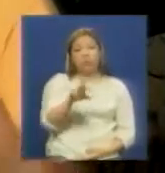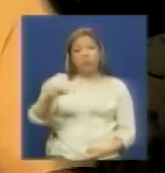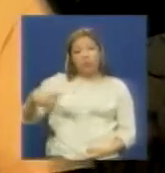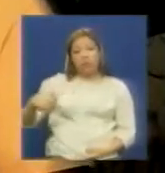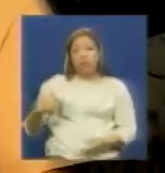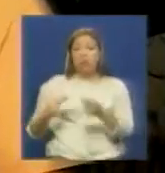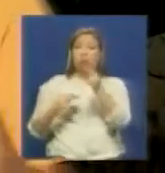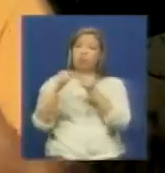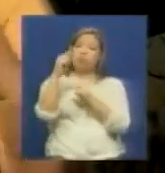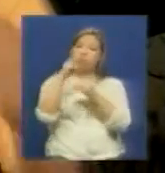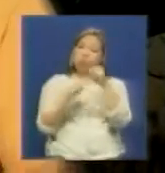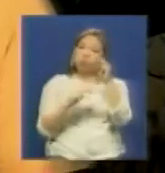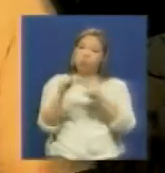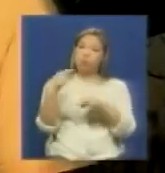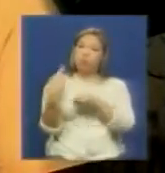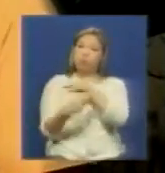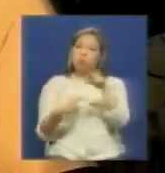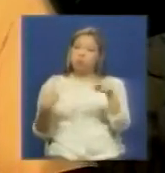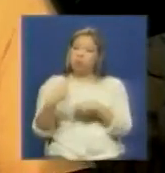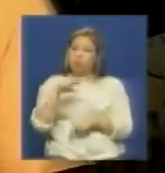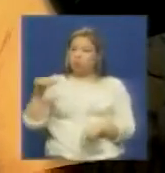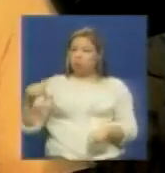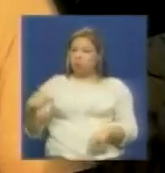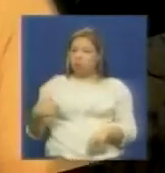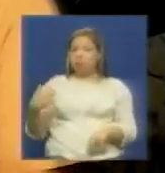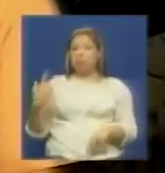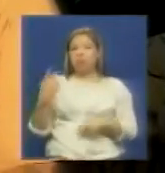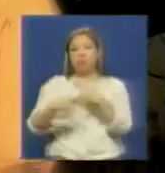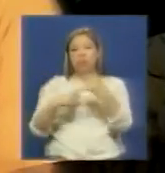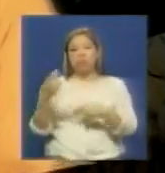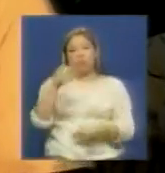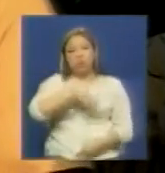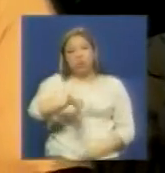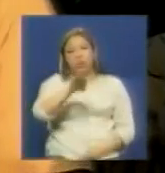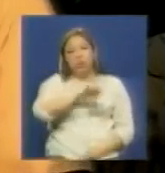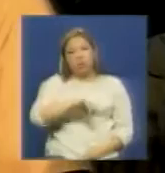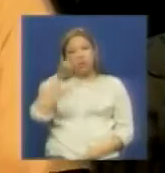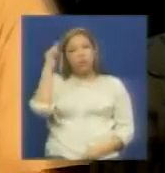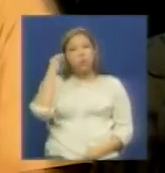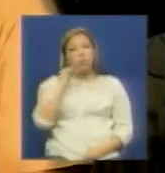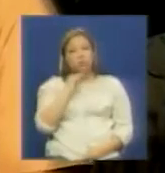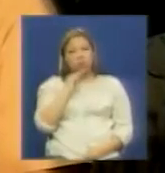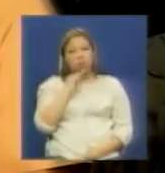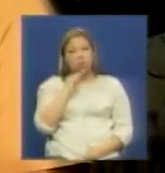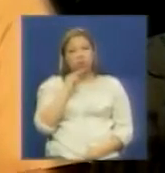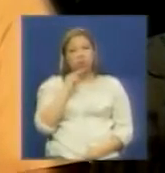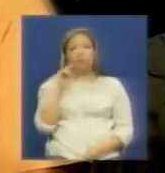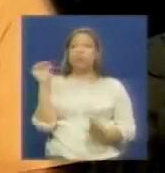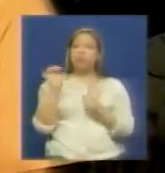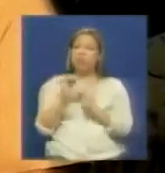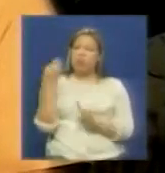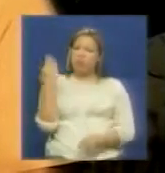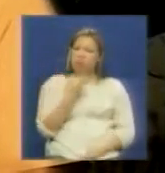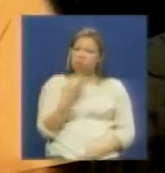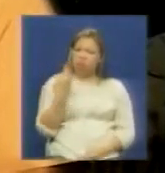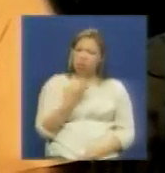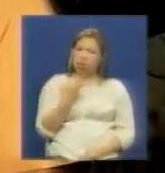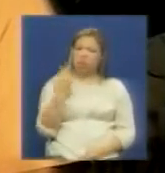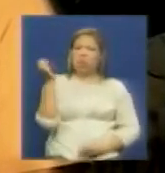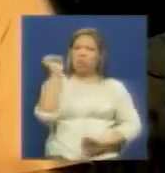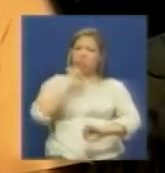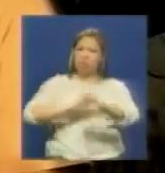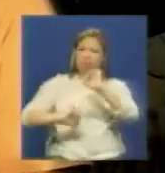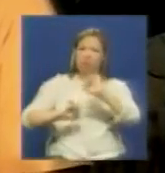construcción y que la revolución no se pierda esta revolución socialista chavista y bolivariana donde de verdad tenemos que